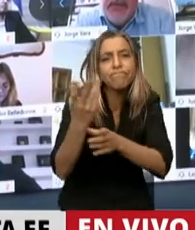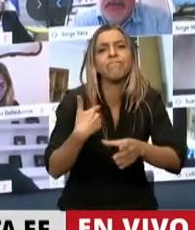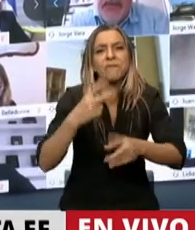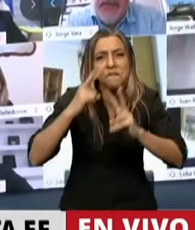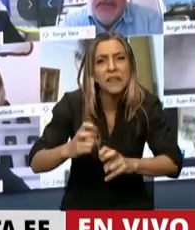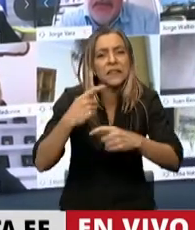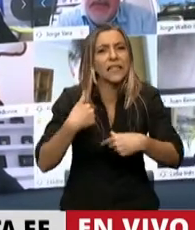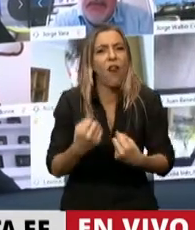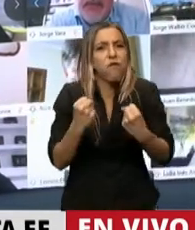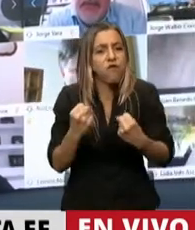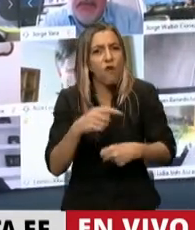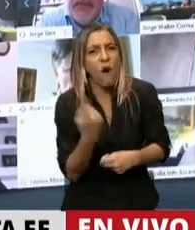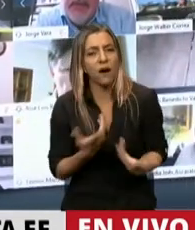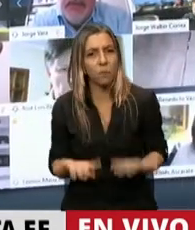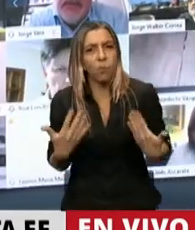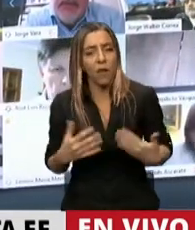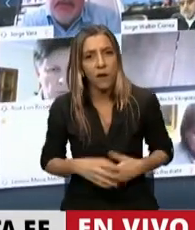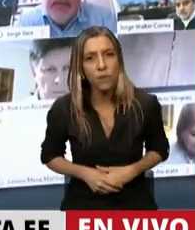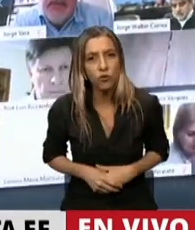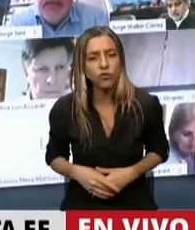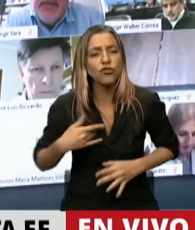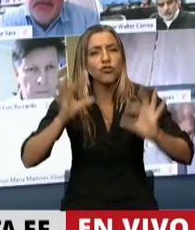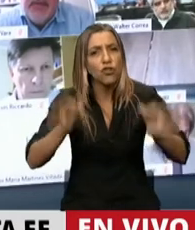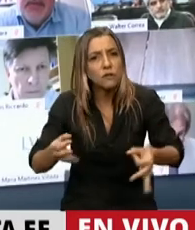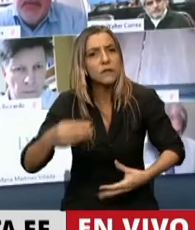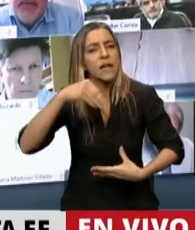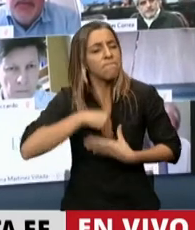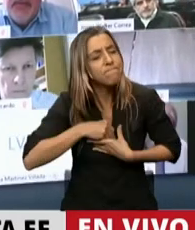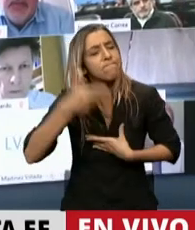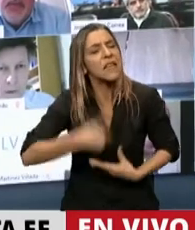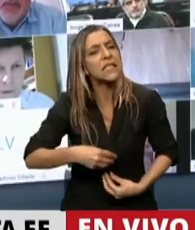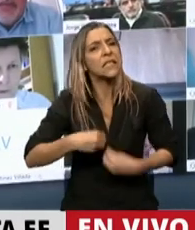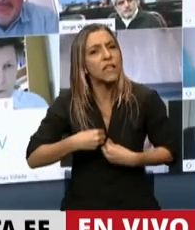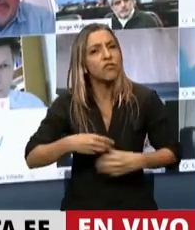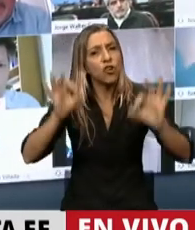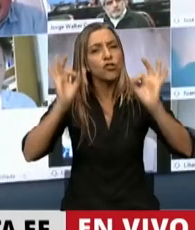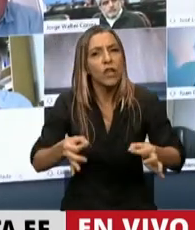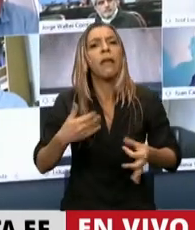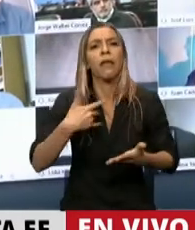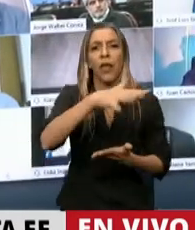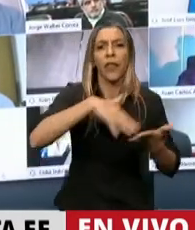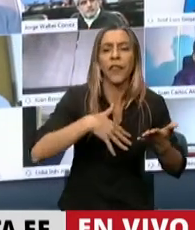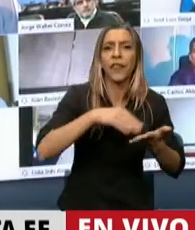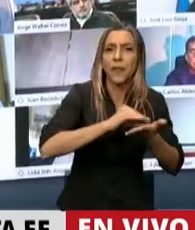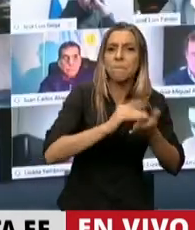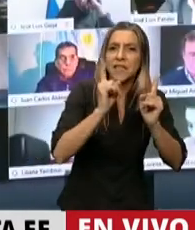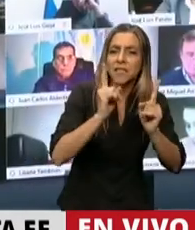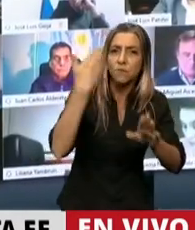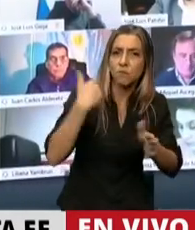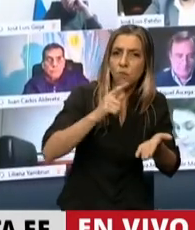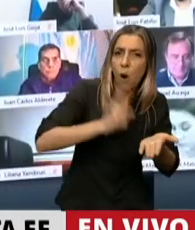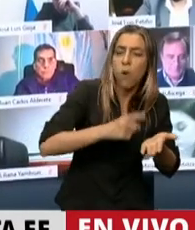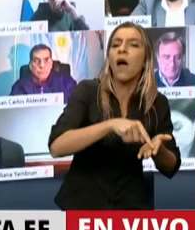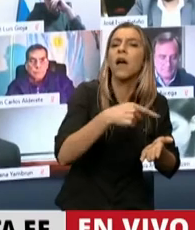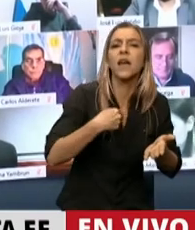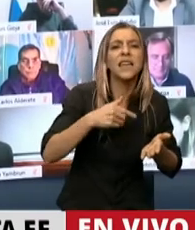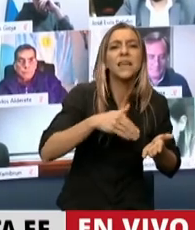fortalecerlo. Yo siento íntimamente y personalmente que el dictamen de diputados, y termino con esto, es